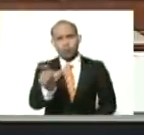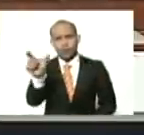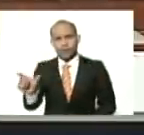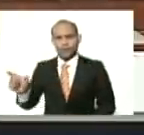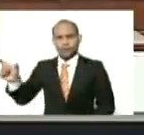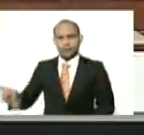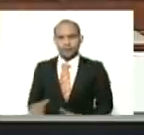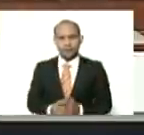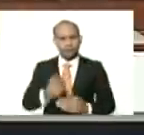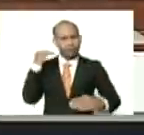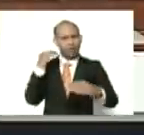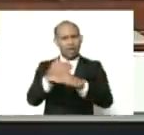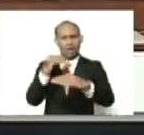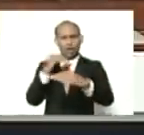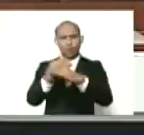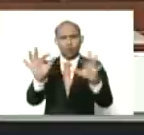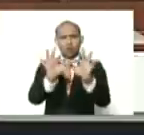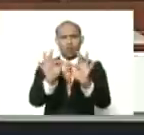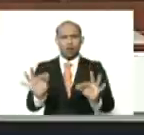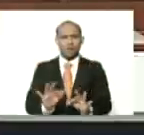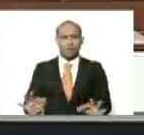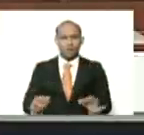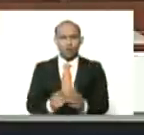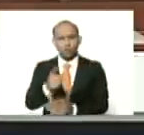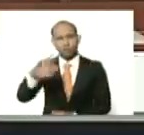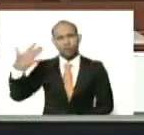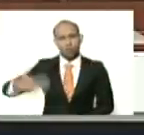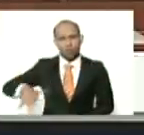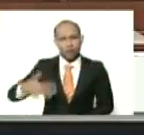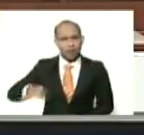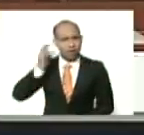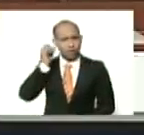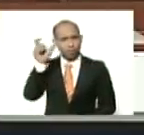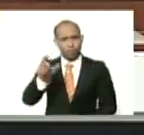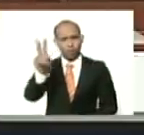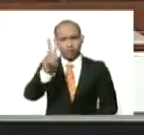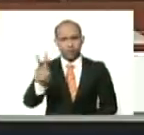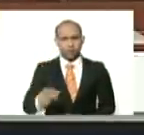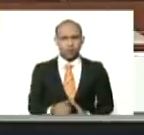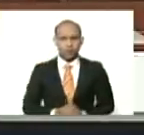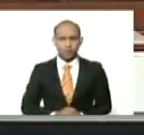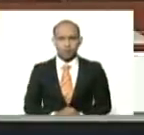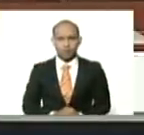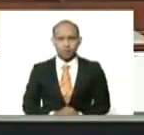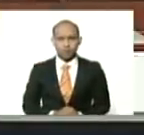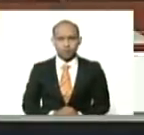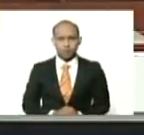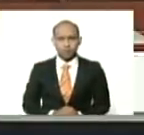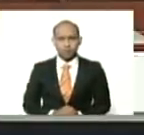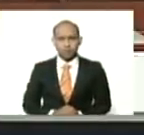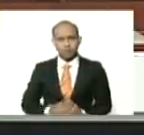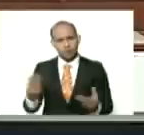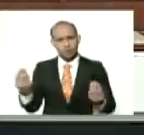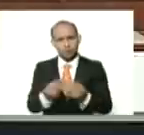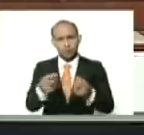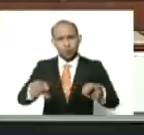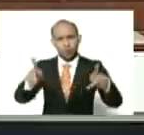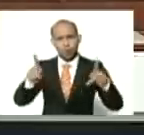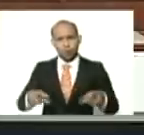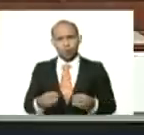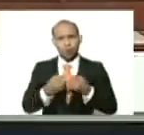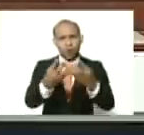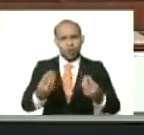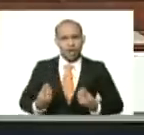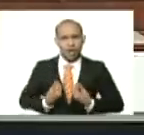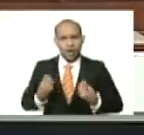es por la igualdad, es por tus derechos, mujer venezolana, es por las oportunidades, la vida tiene